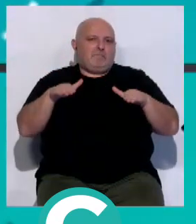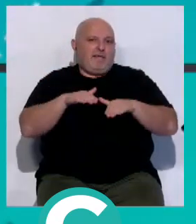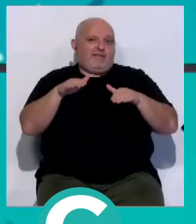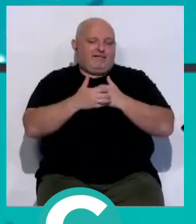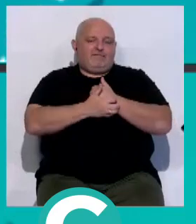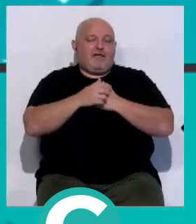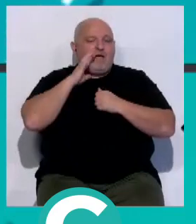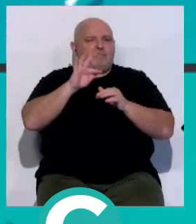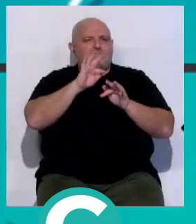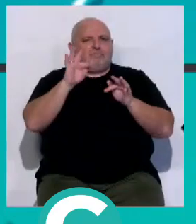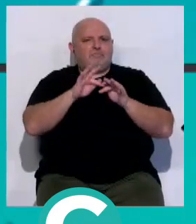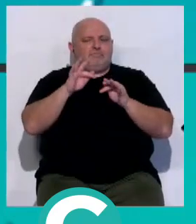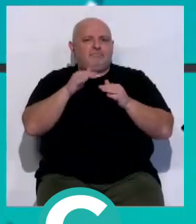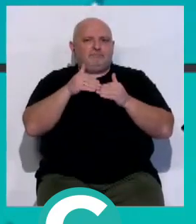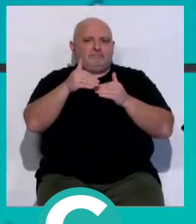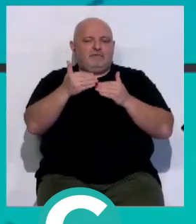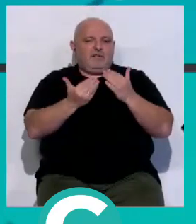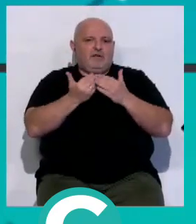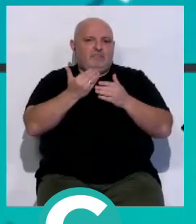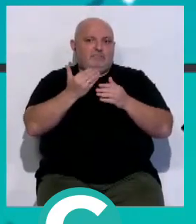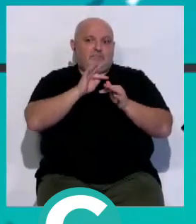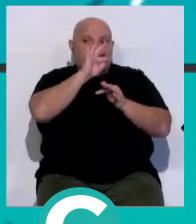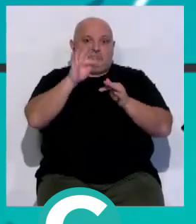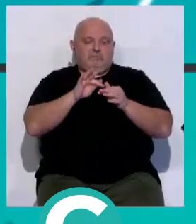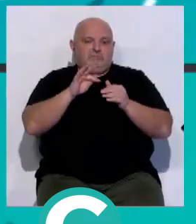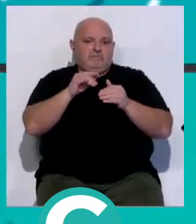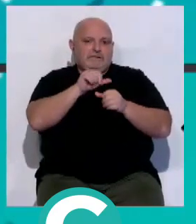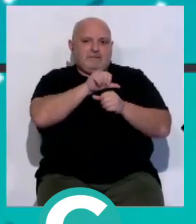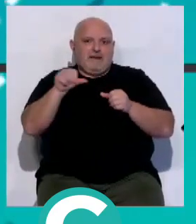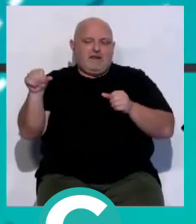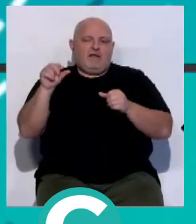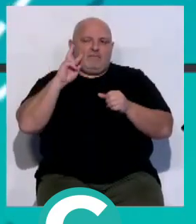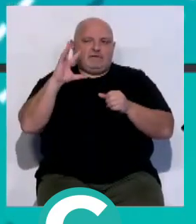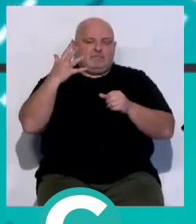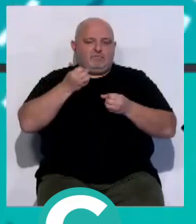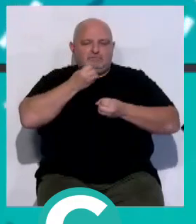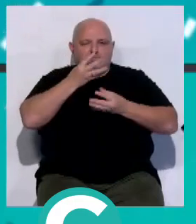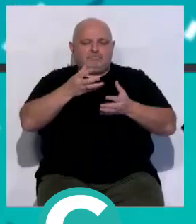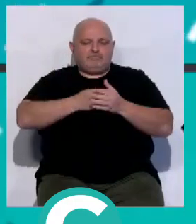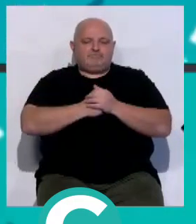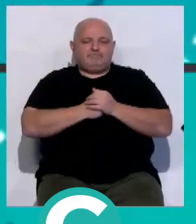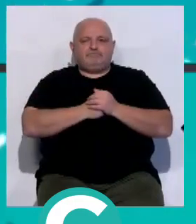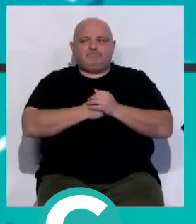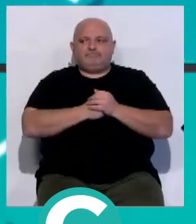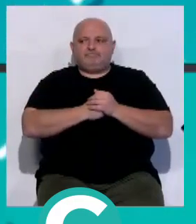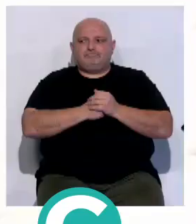playa. Vamos a ver cómo se presenta en las próximas horas y para este arranque de semana. Y lo vemos con nuestra compañera Ana Zambrana.